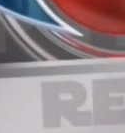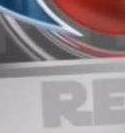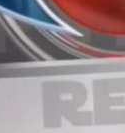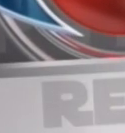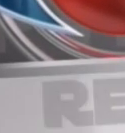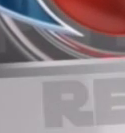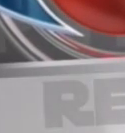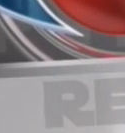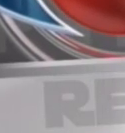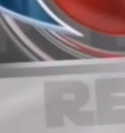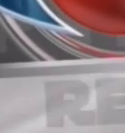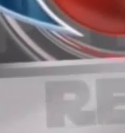Gracias por ver el video.